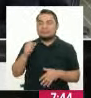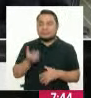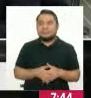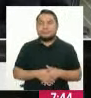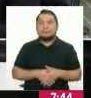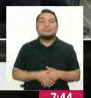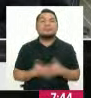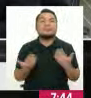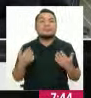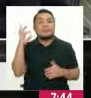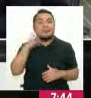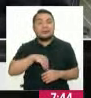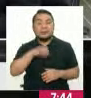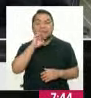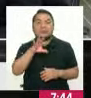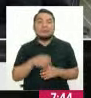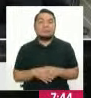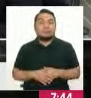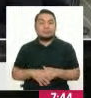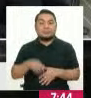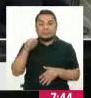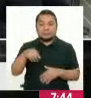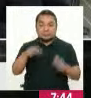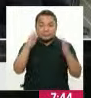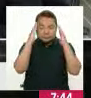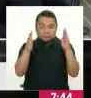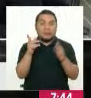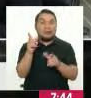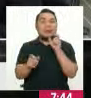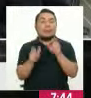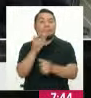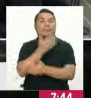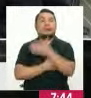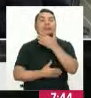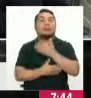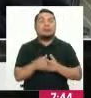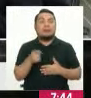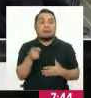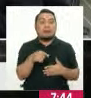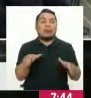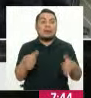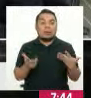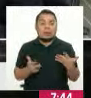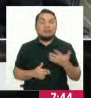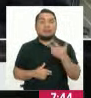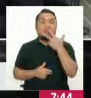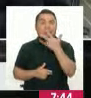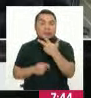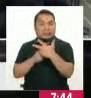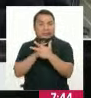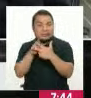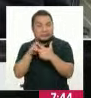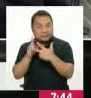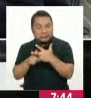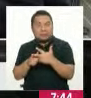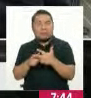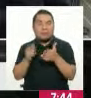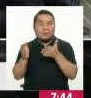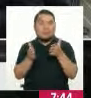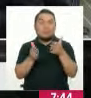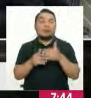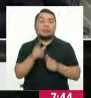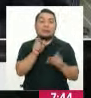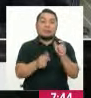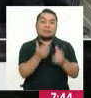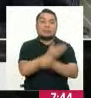mencionar de que en esta atención a las personas con discapacidad hay tres figuras. La